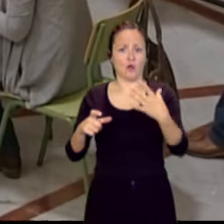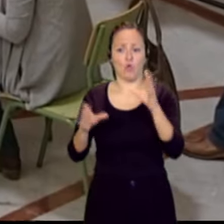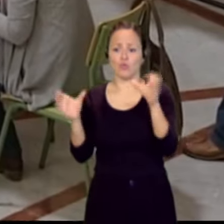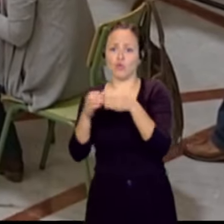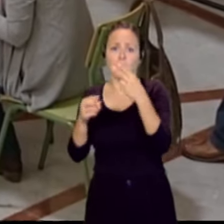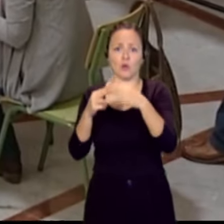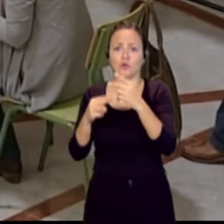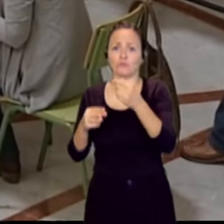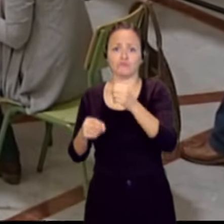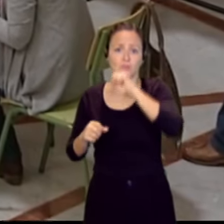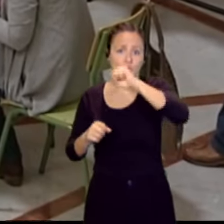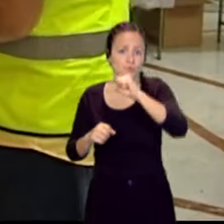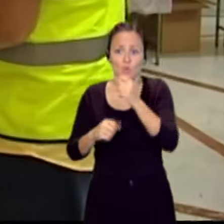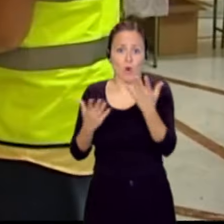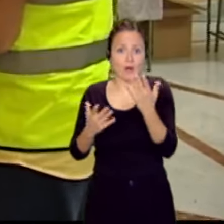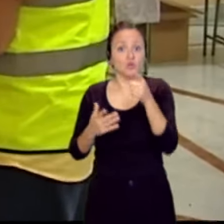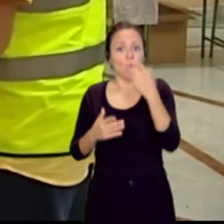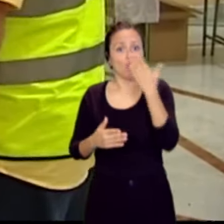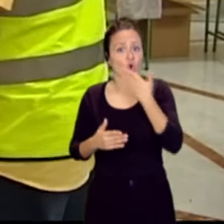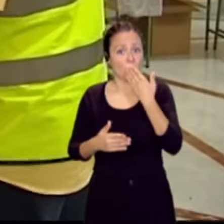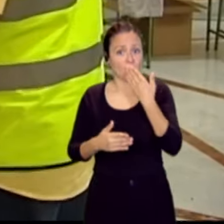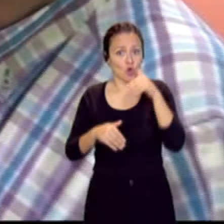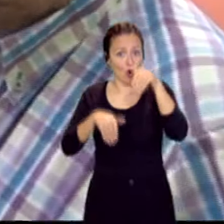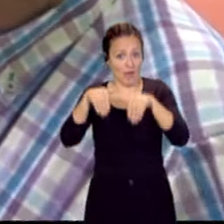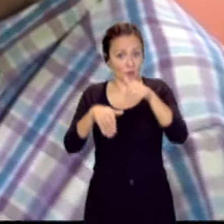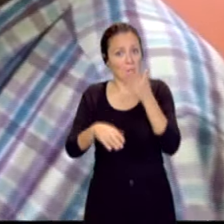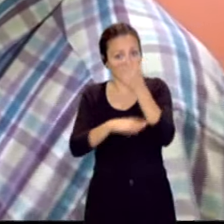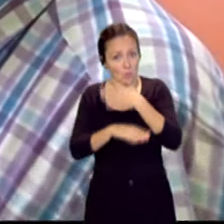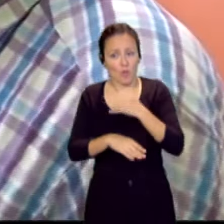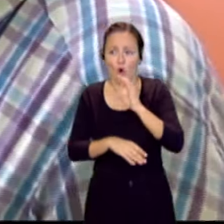prefieran. Pueden hacerlo en su colegio electoral, pero también pueden hacerlo por correo.